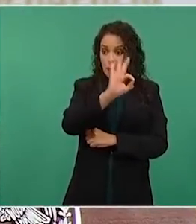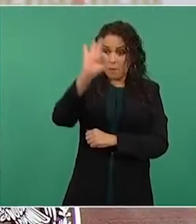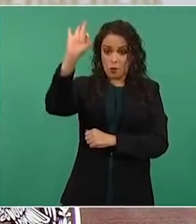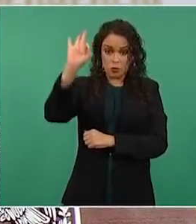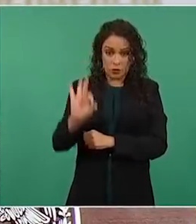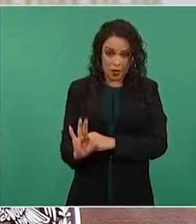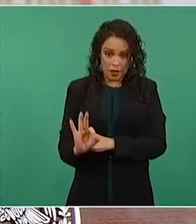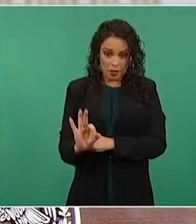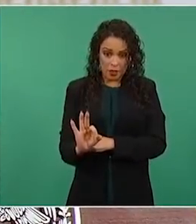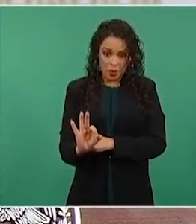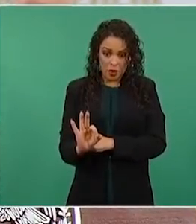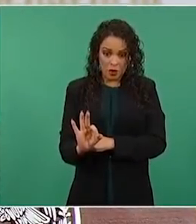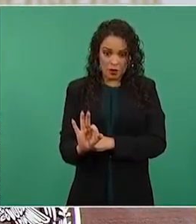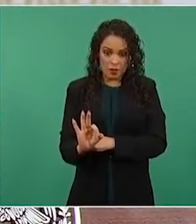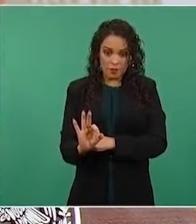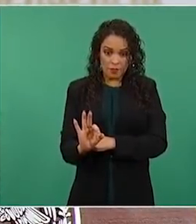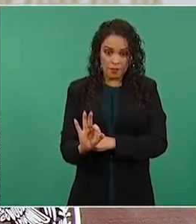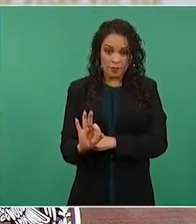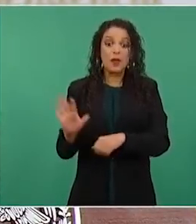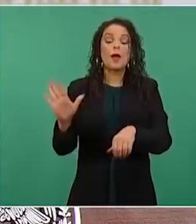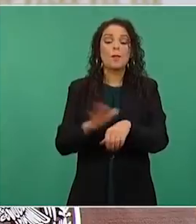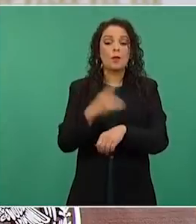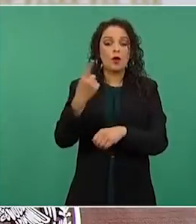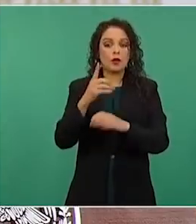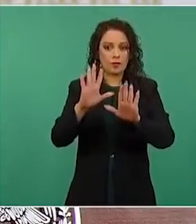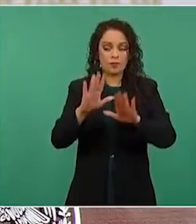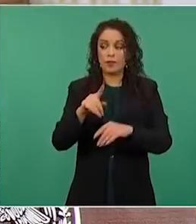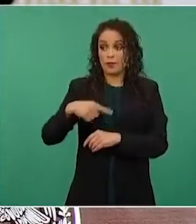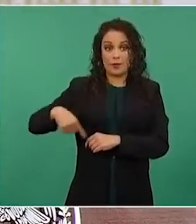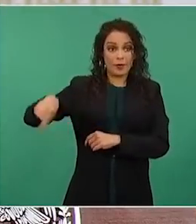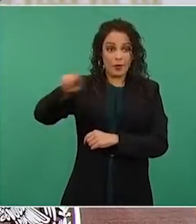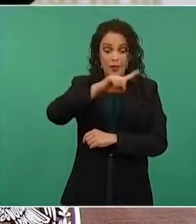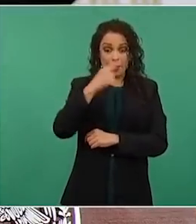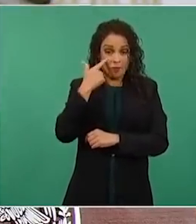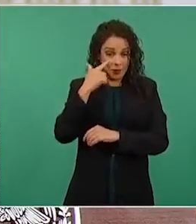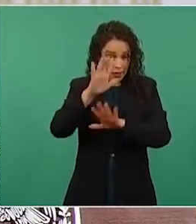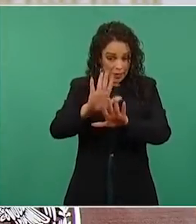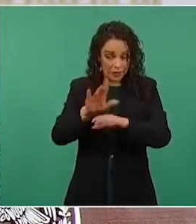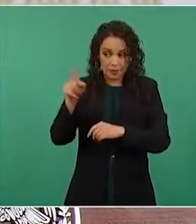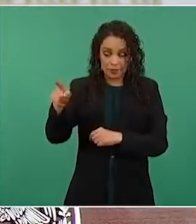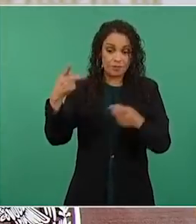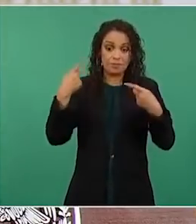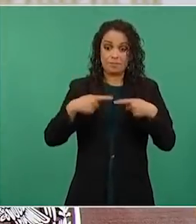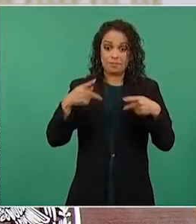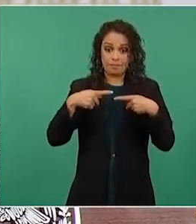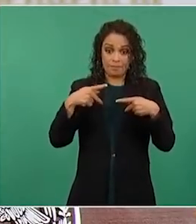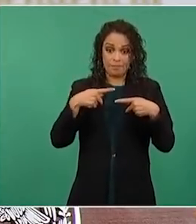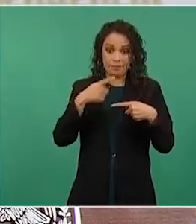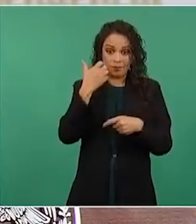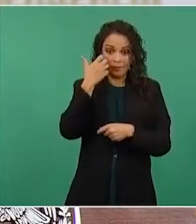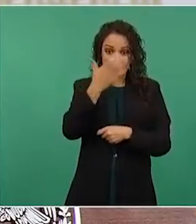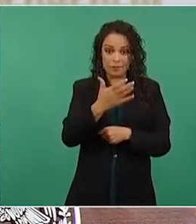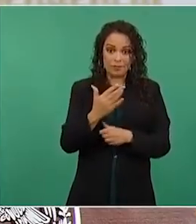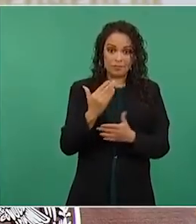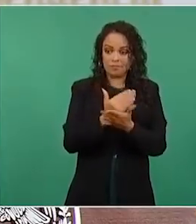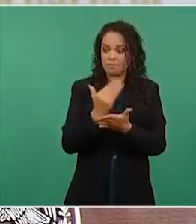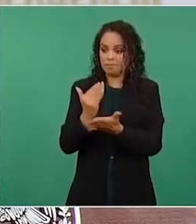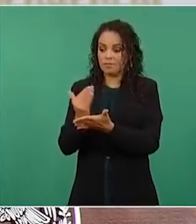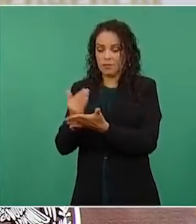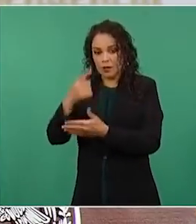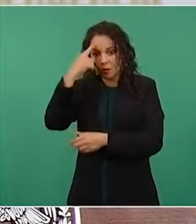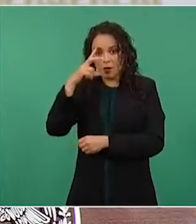para que la gente no participe y no se alcance el 40 por ciento, ya lo están